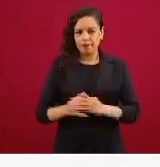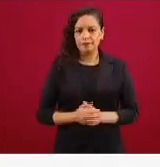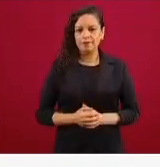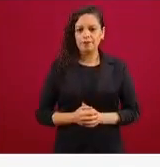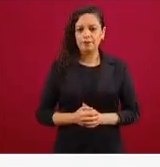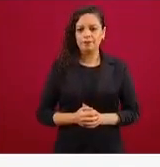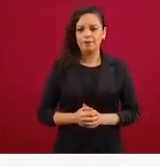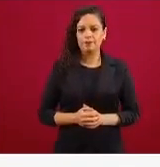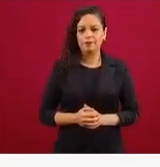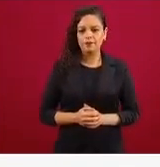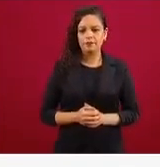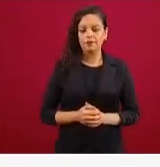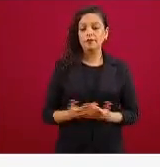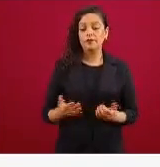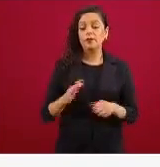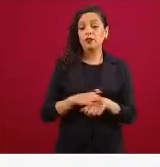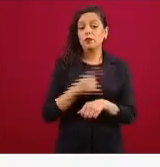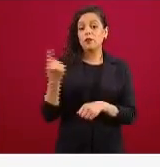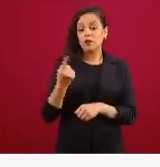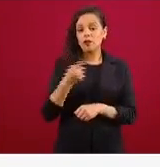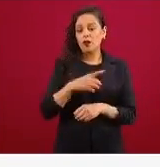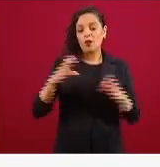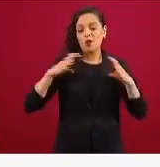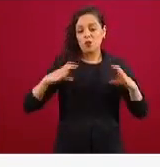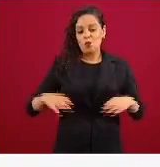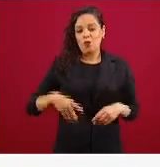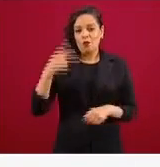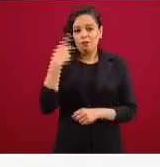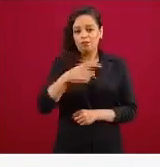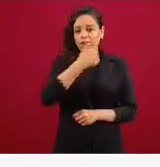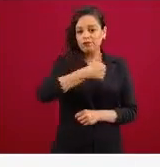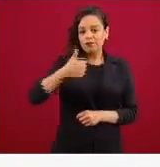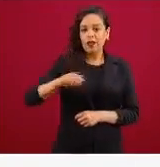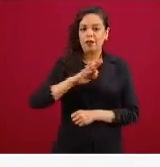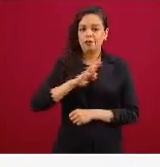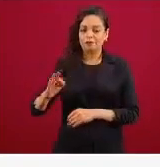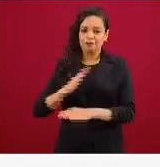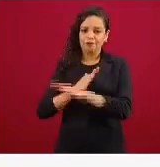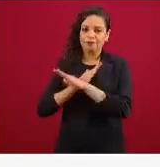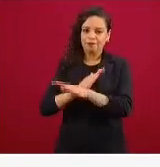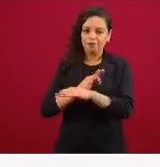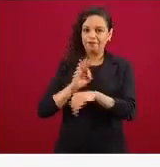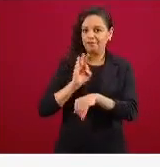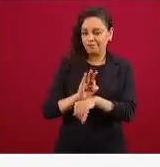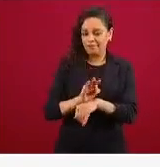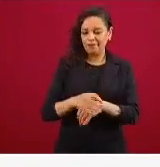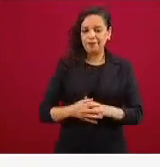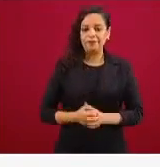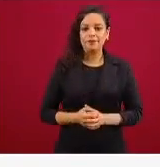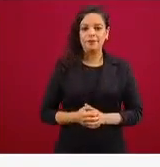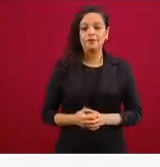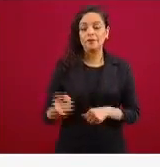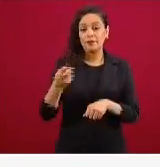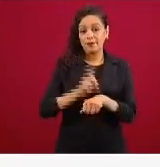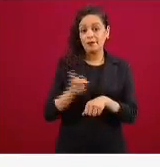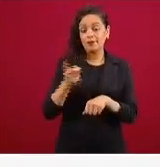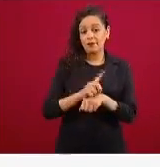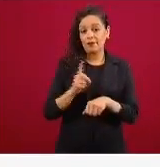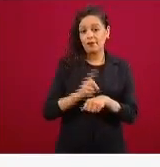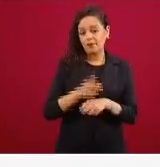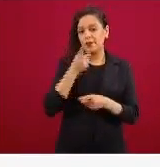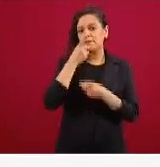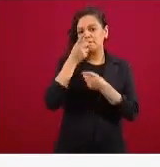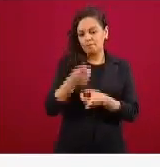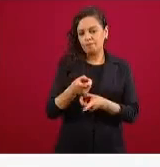por sí misma por acción del sistema inmune y que en personas lo recordaremos casi todos los días que no tengan las